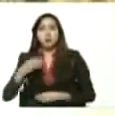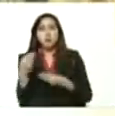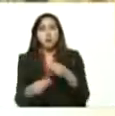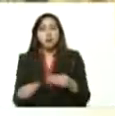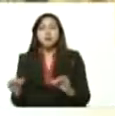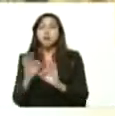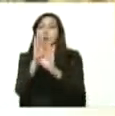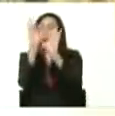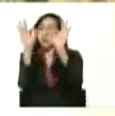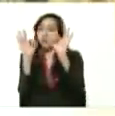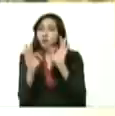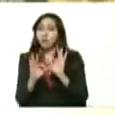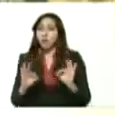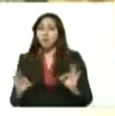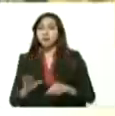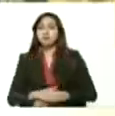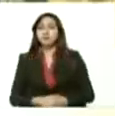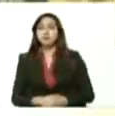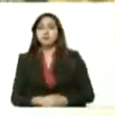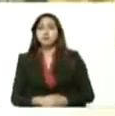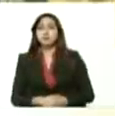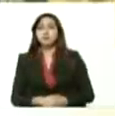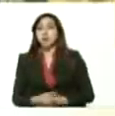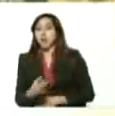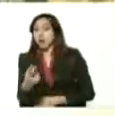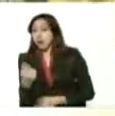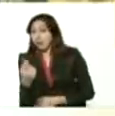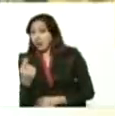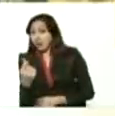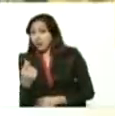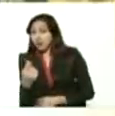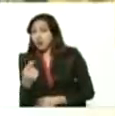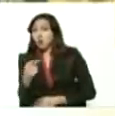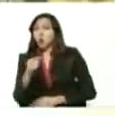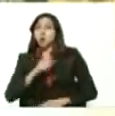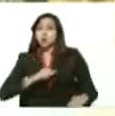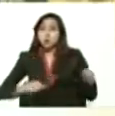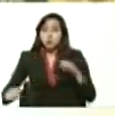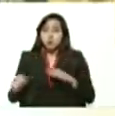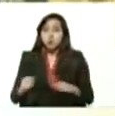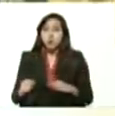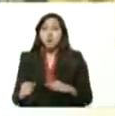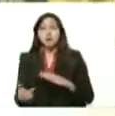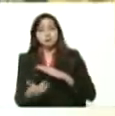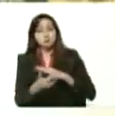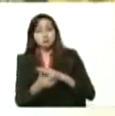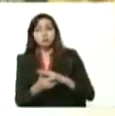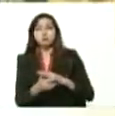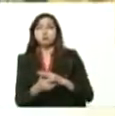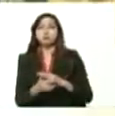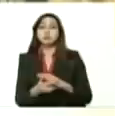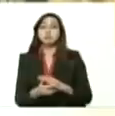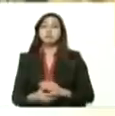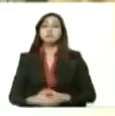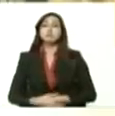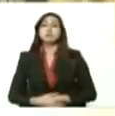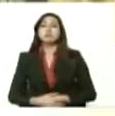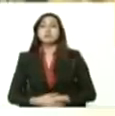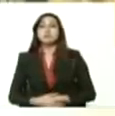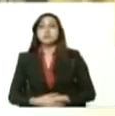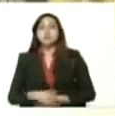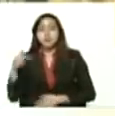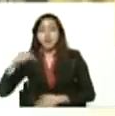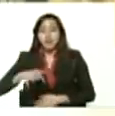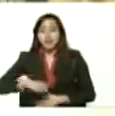para que el dinero se mueva de manera digital. La meta de este